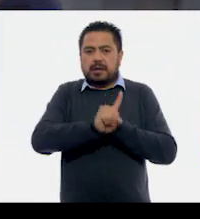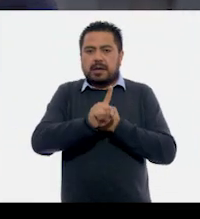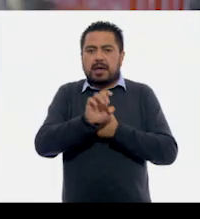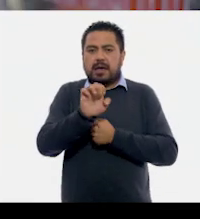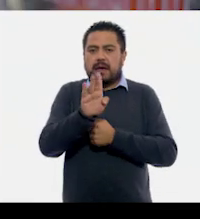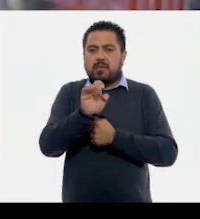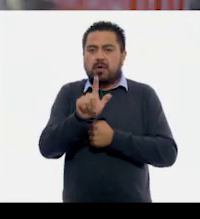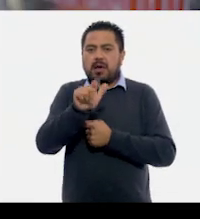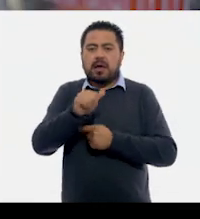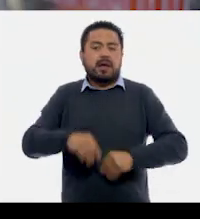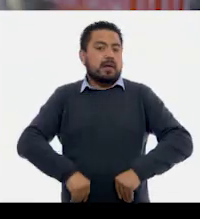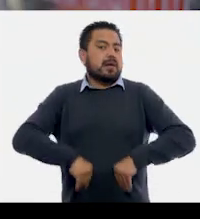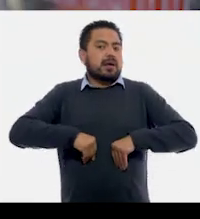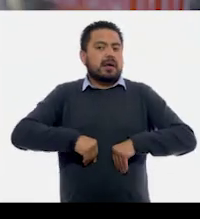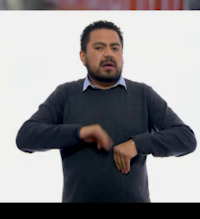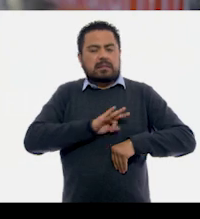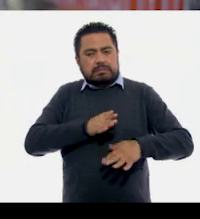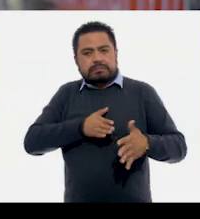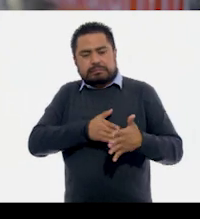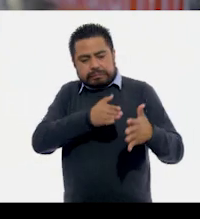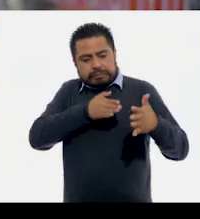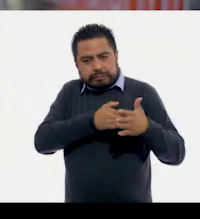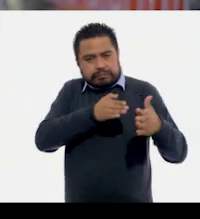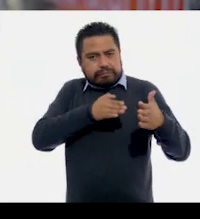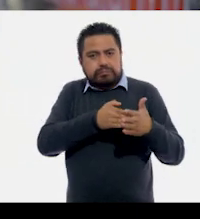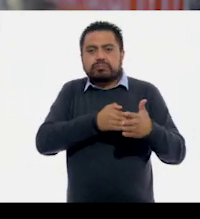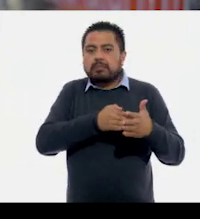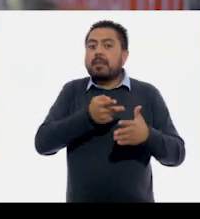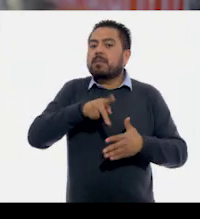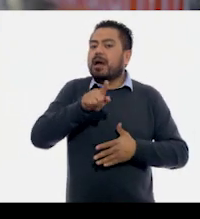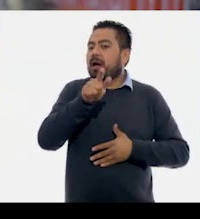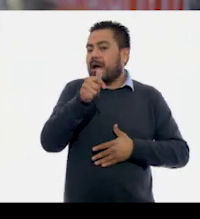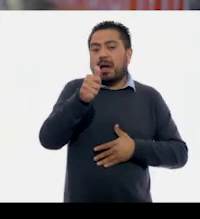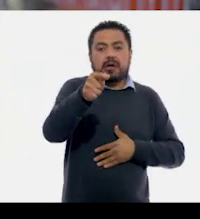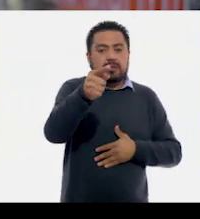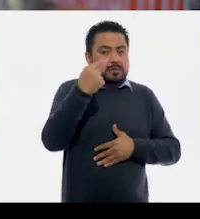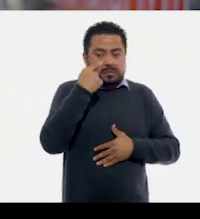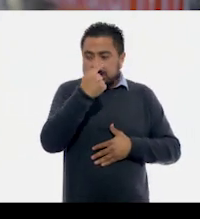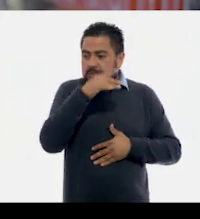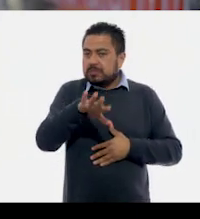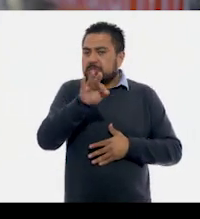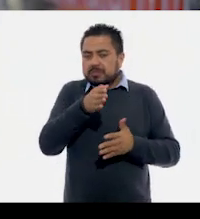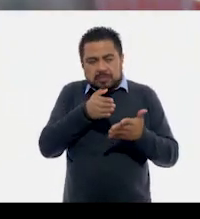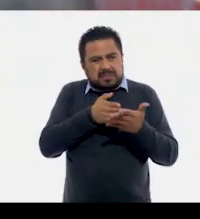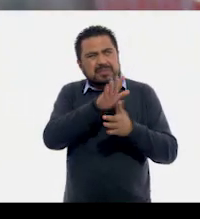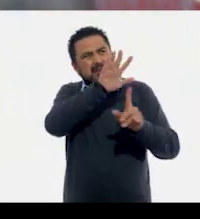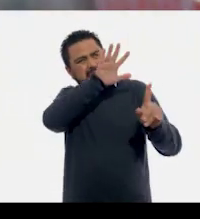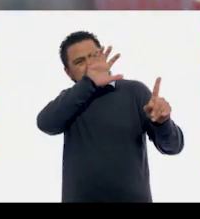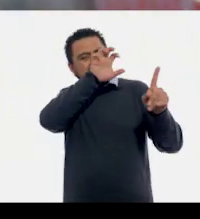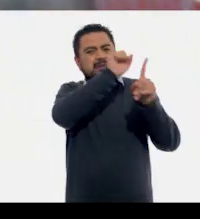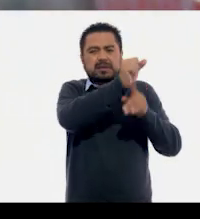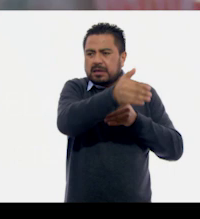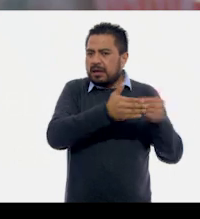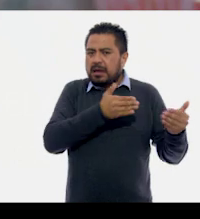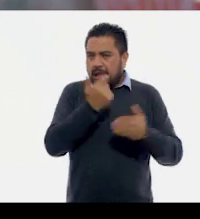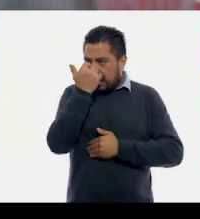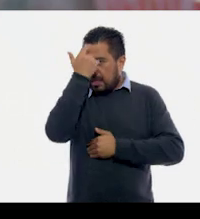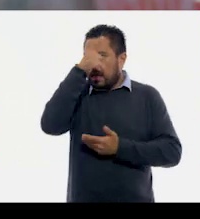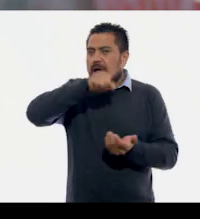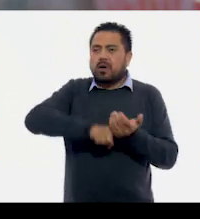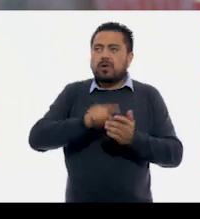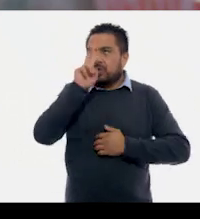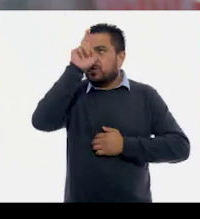ébola. La vida te va a poner miles de retos. Está en ti seguir tus sueños, innovar y crear